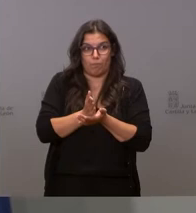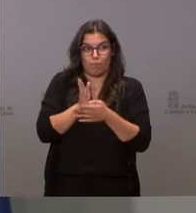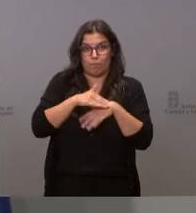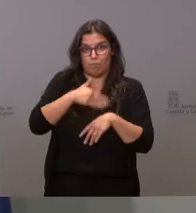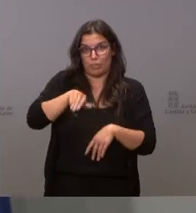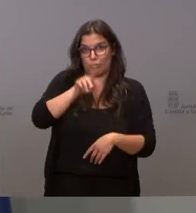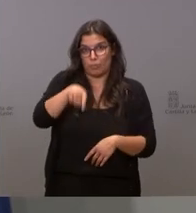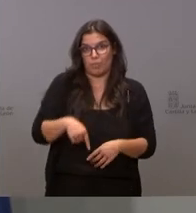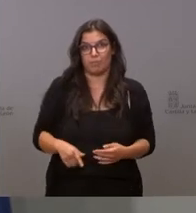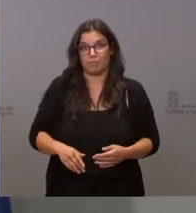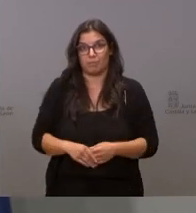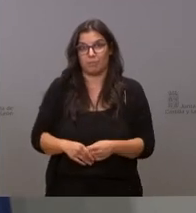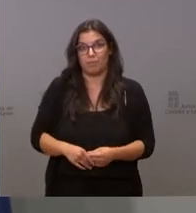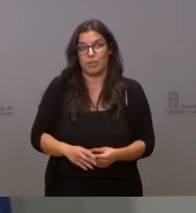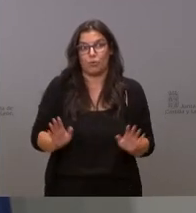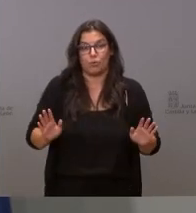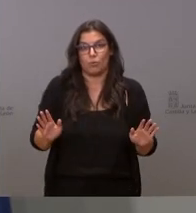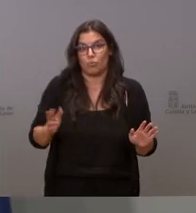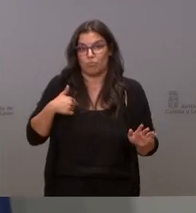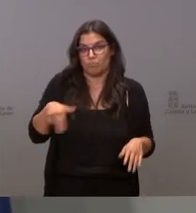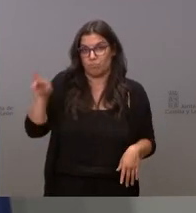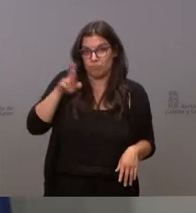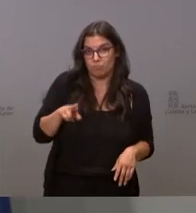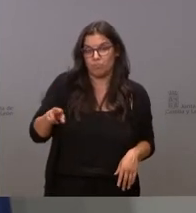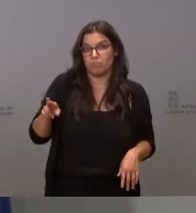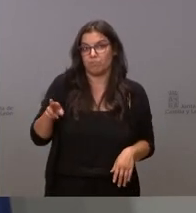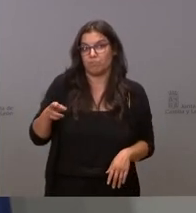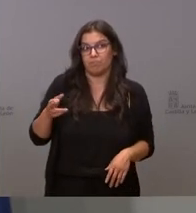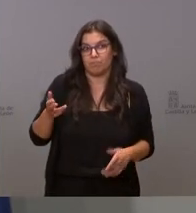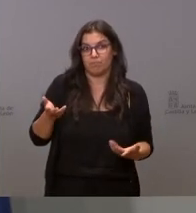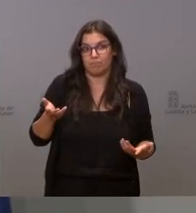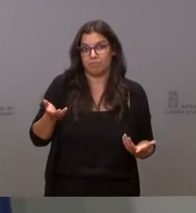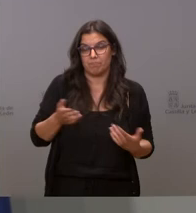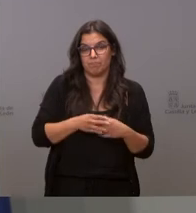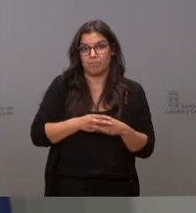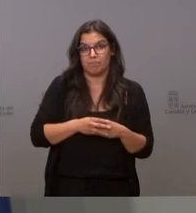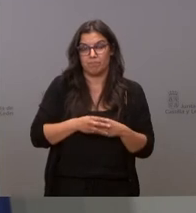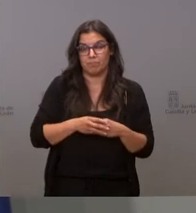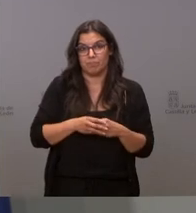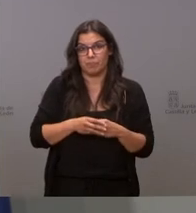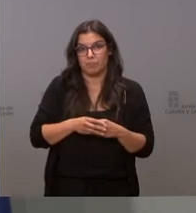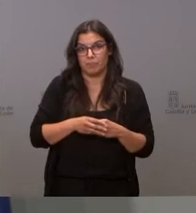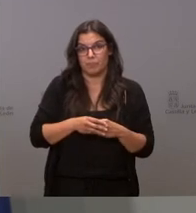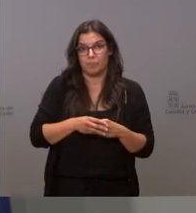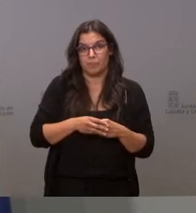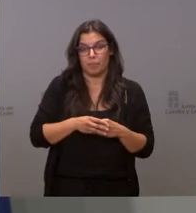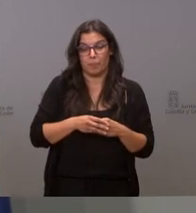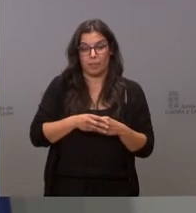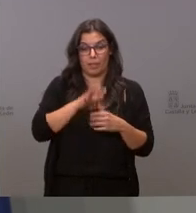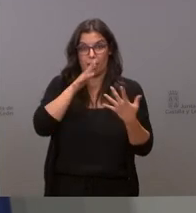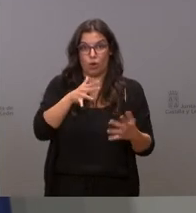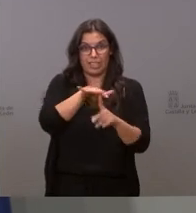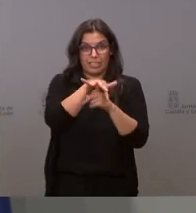todo el mundo pero insisto es difícil que en esta situación